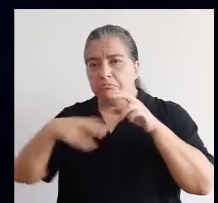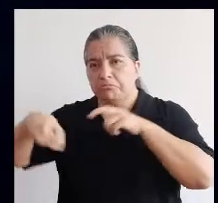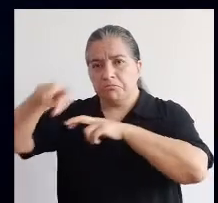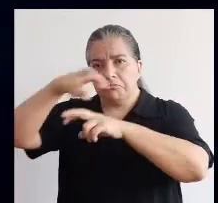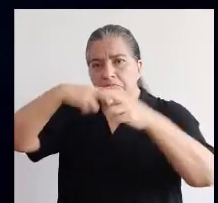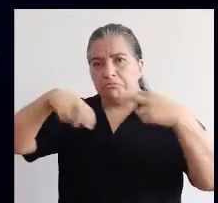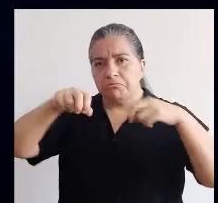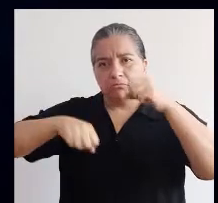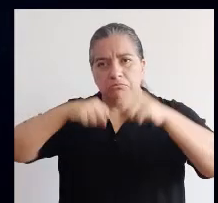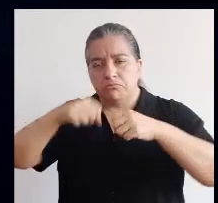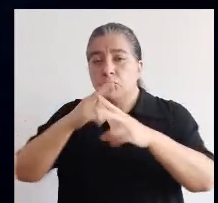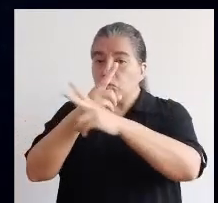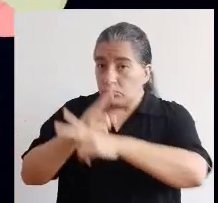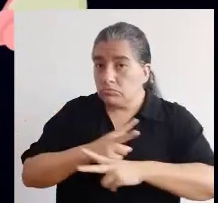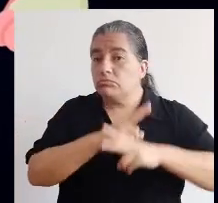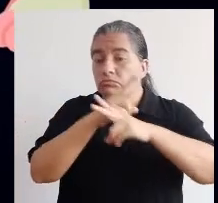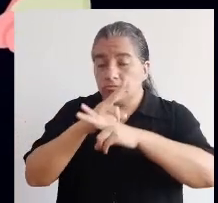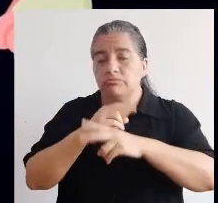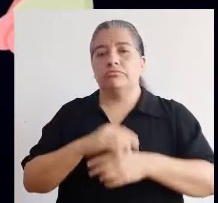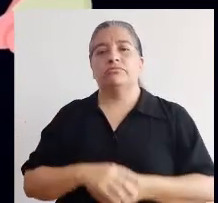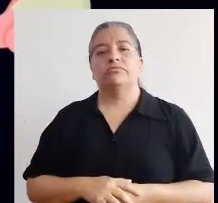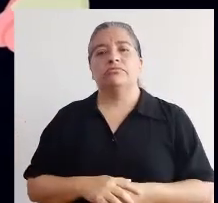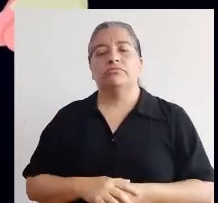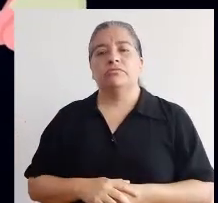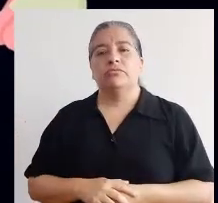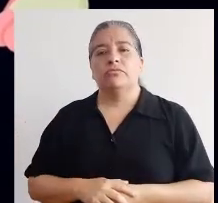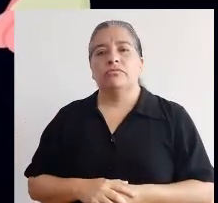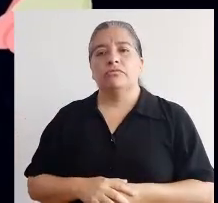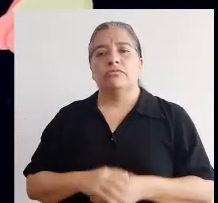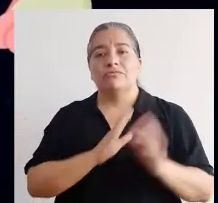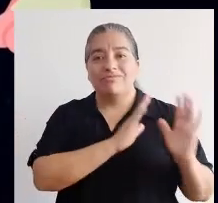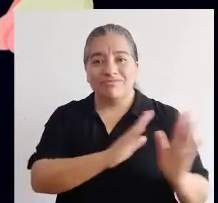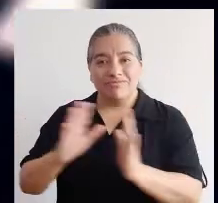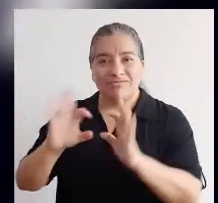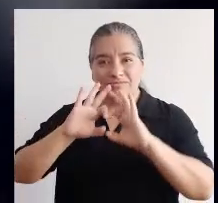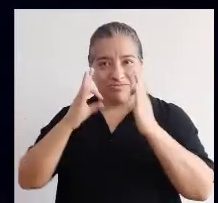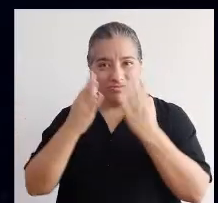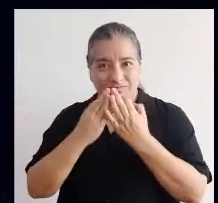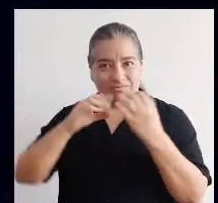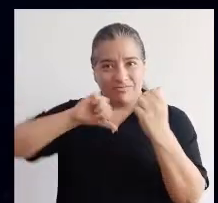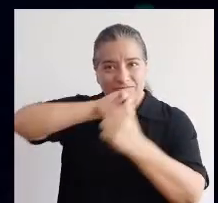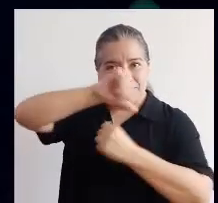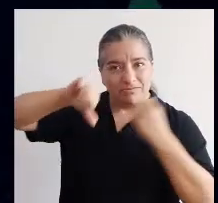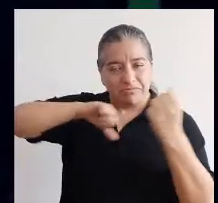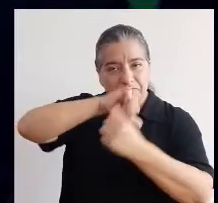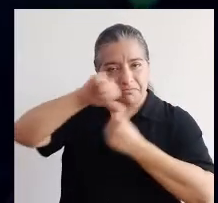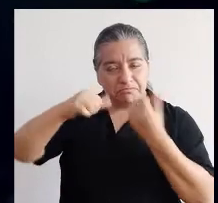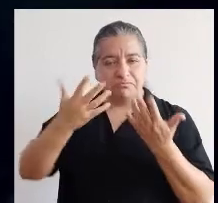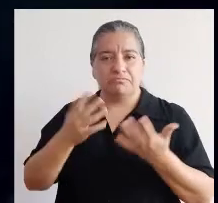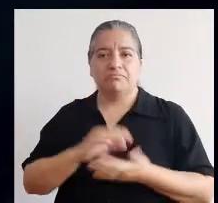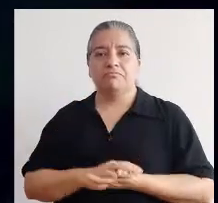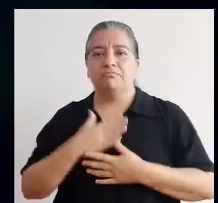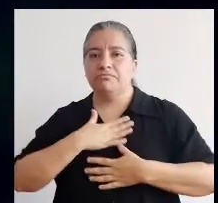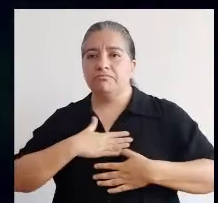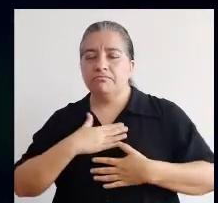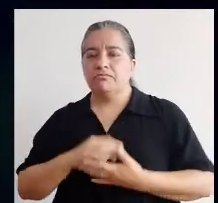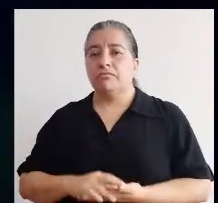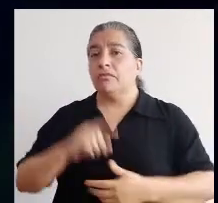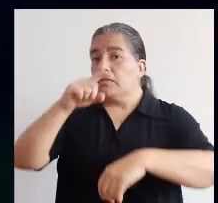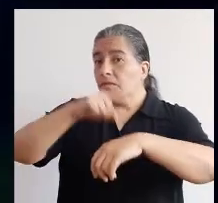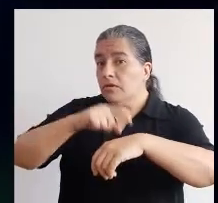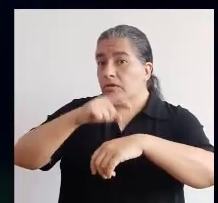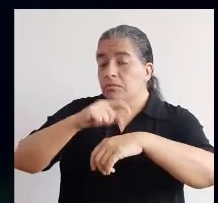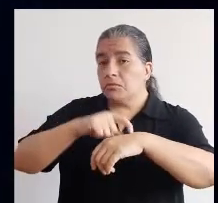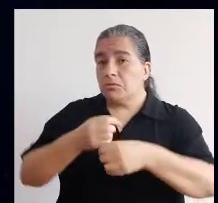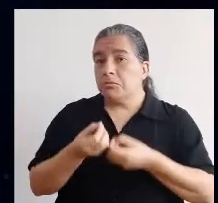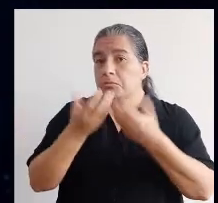respectivas. 7. Organizar actividades familiares. 6. facilitar espacios virtuales para